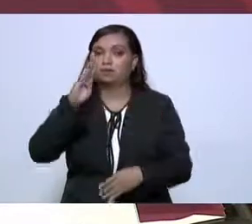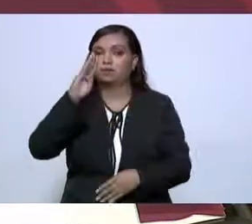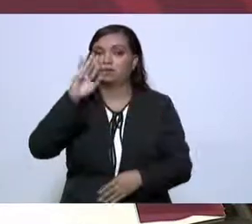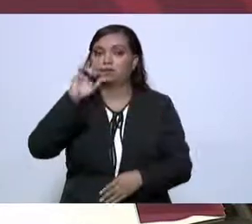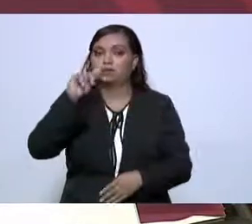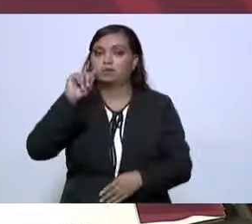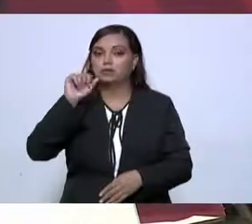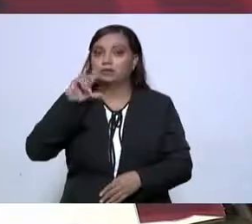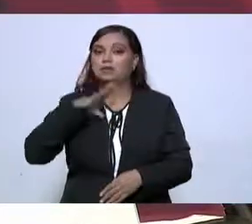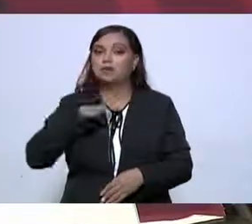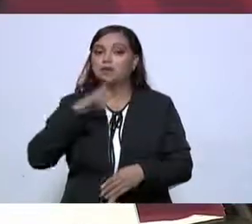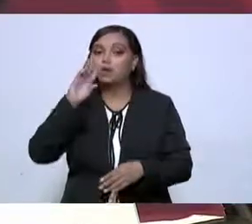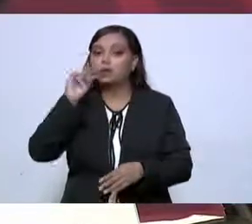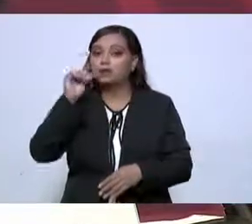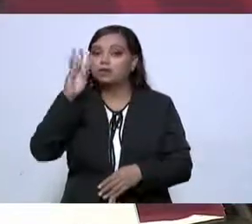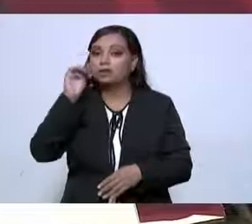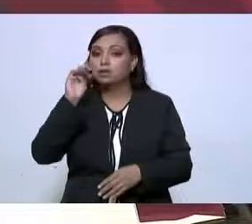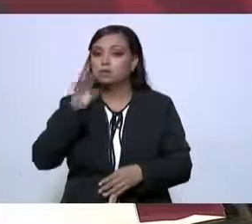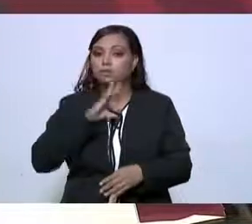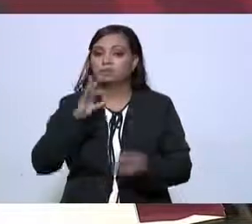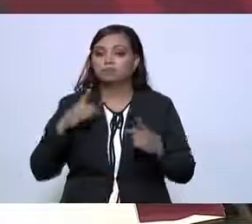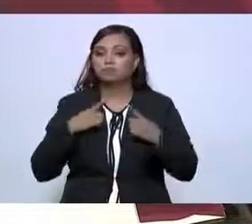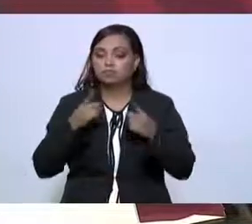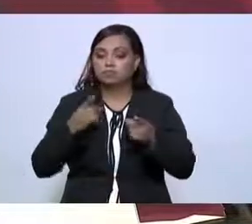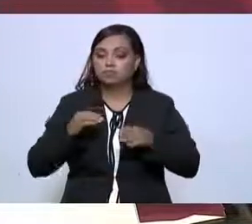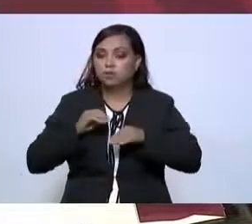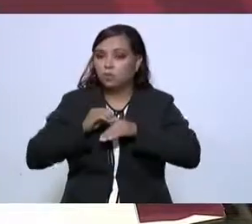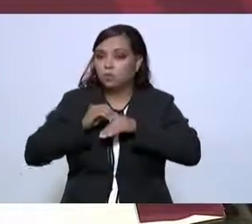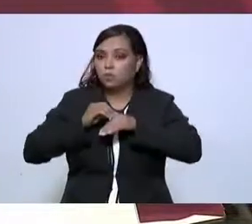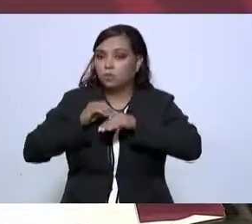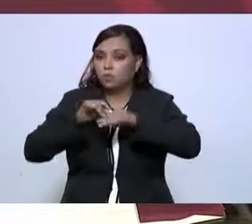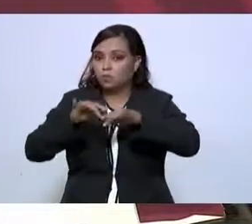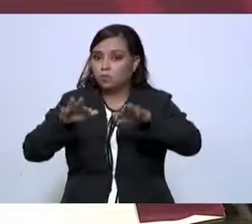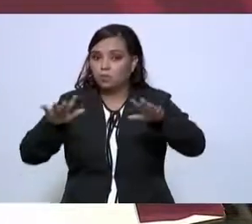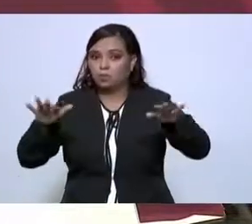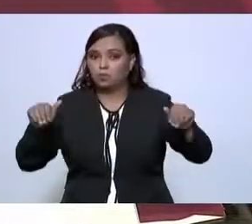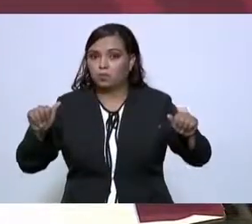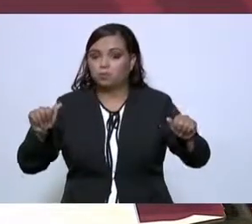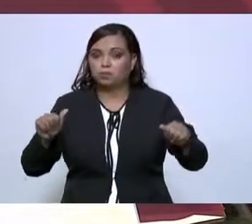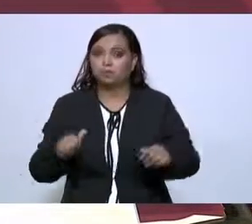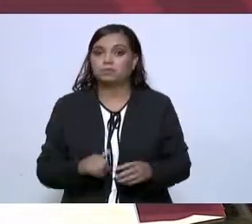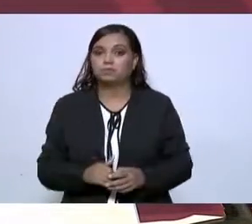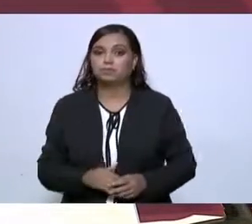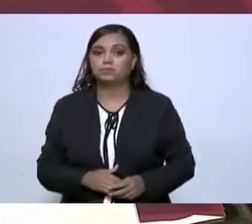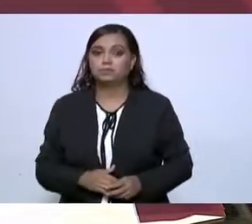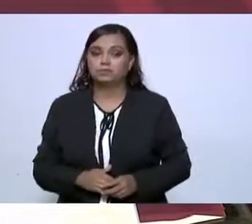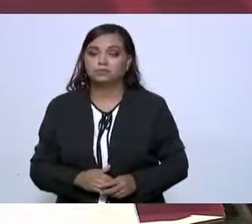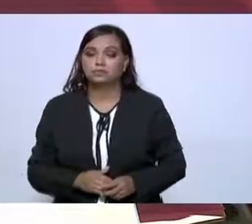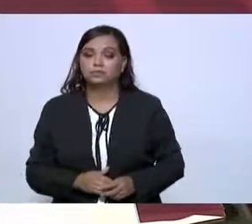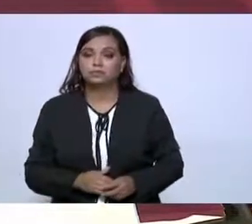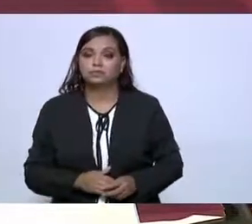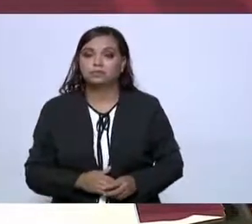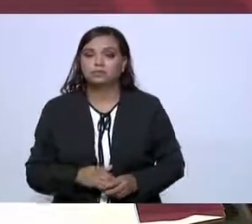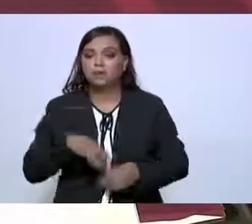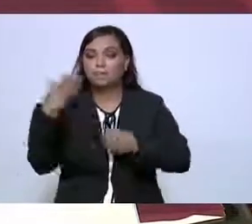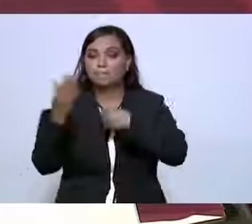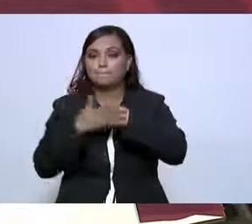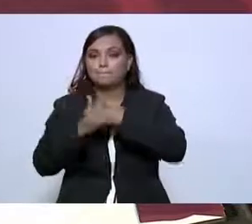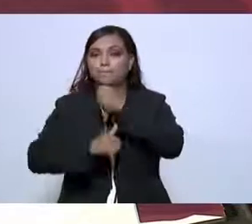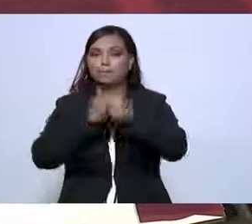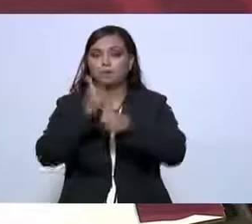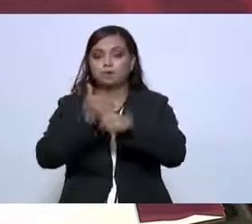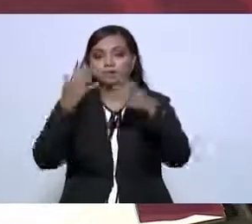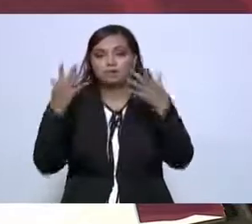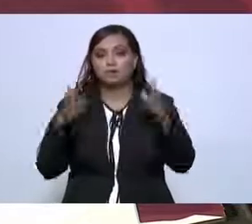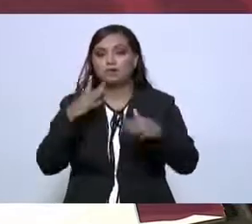sucursales del Banco del Bienestar se van a dispersar el año próximo ya